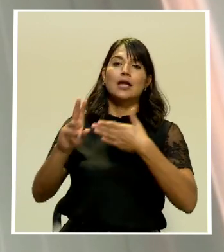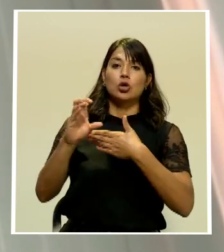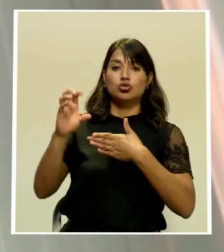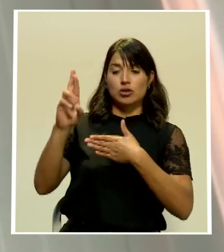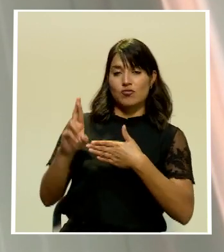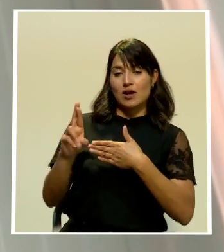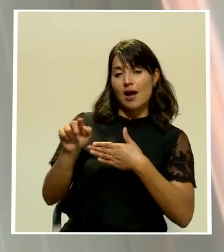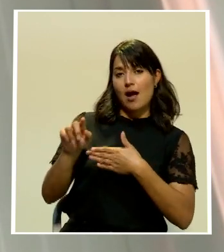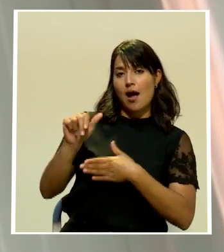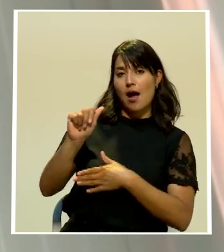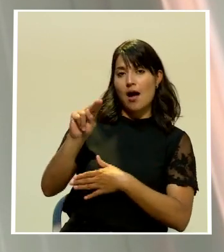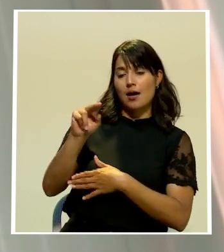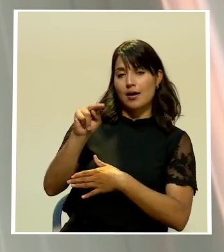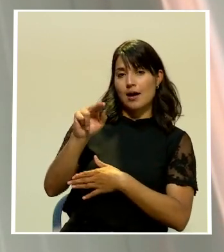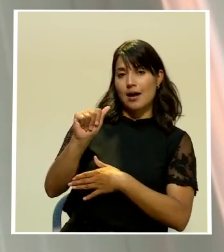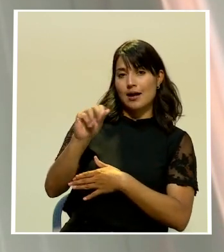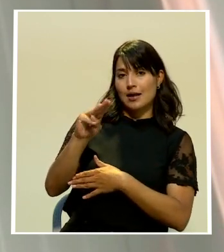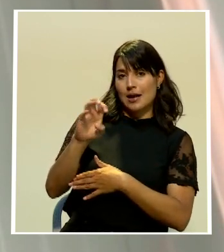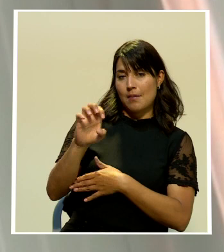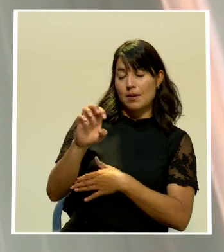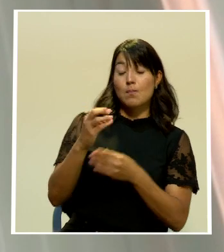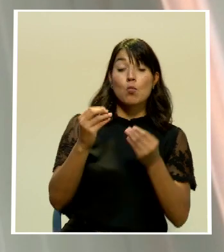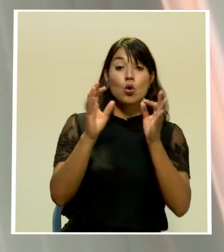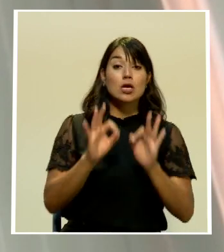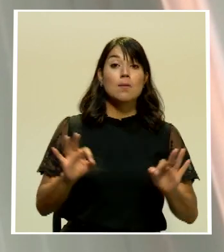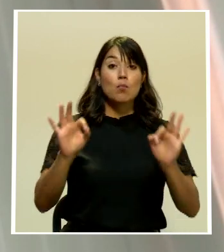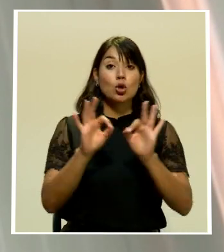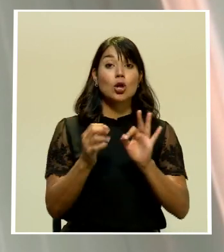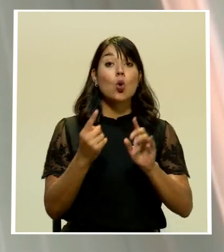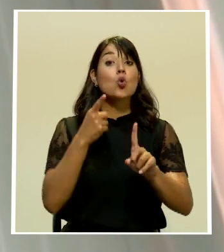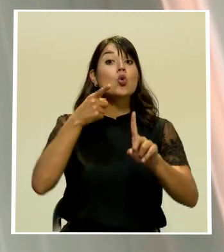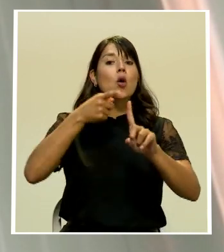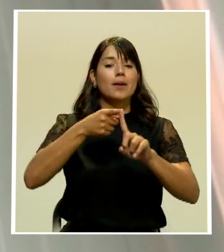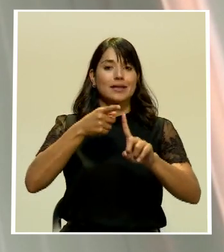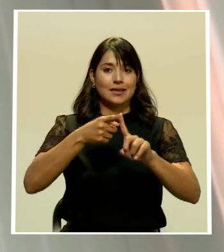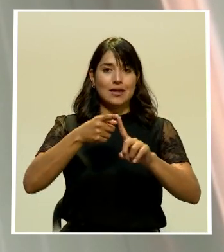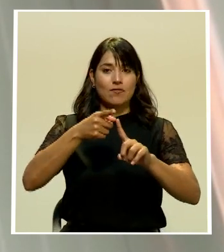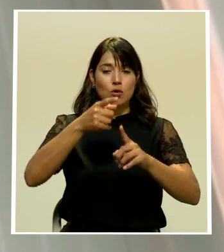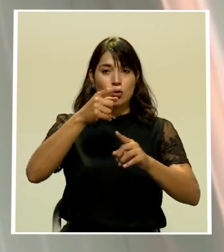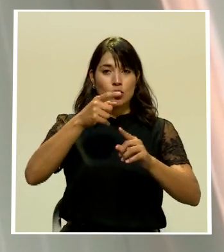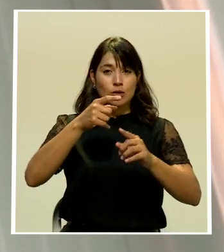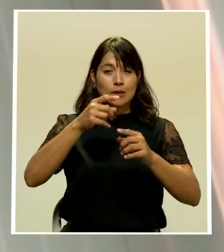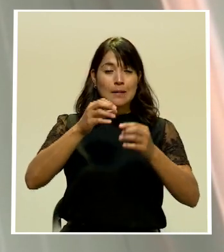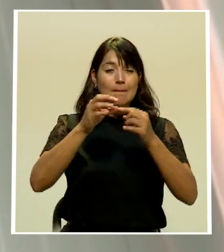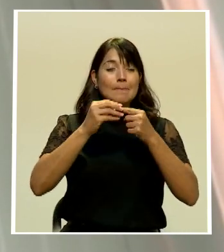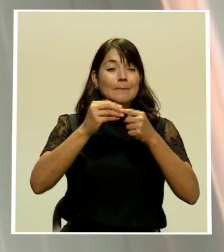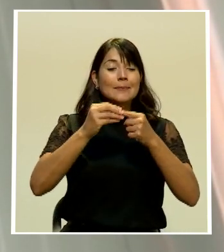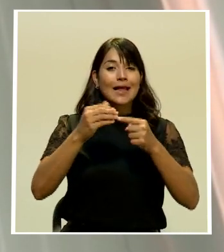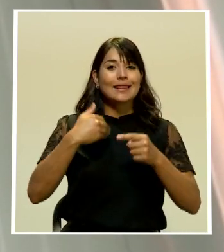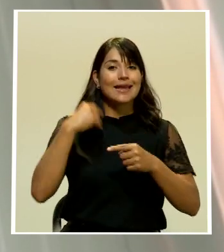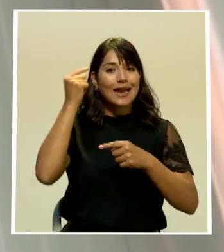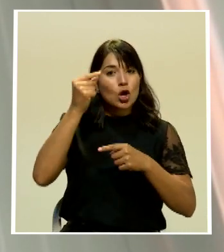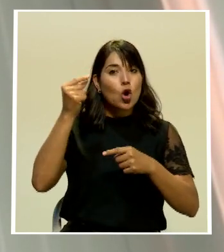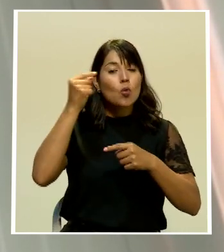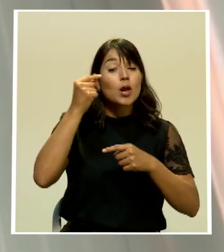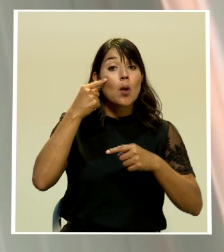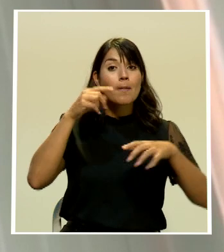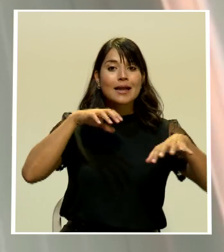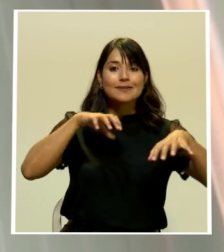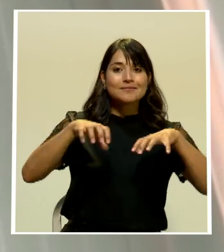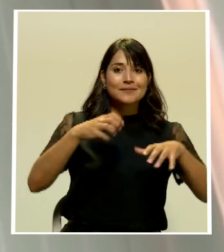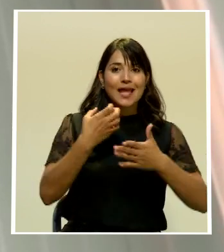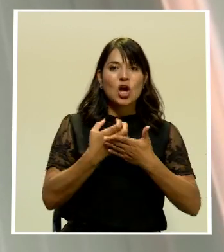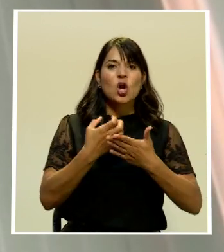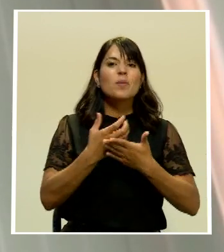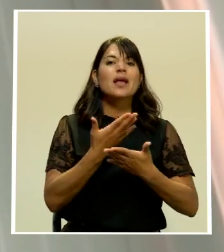Es importante recordar que uno de los ejes centrales del gobierno para la reactivación económica es la construcción de obra vial.